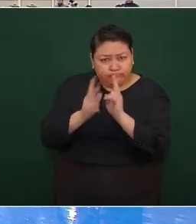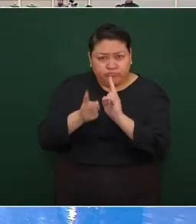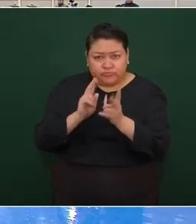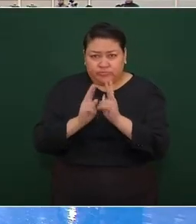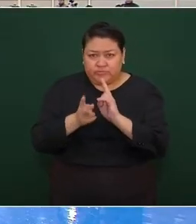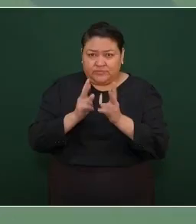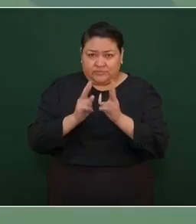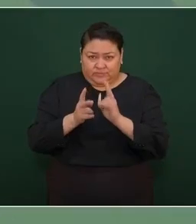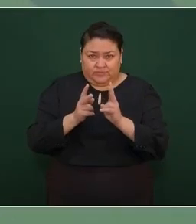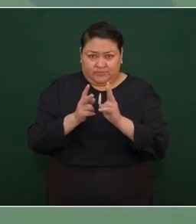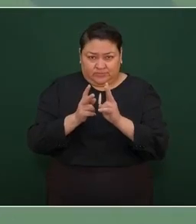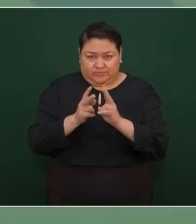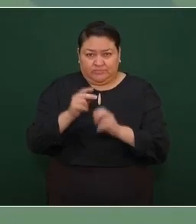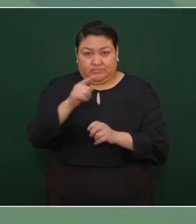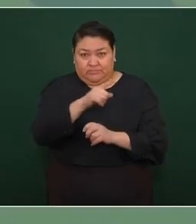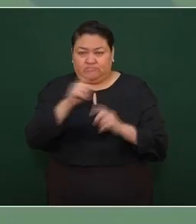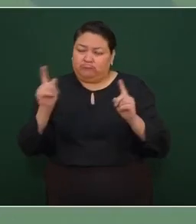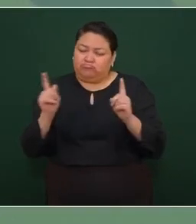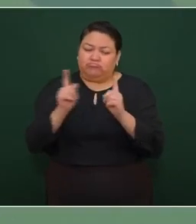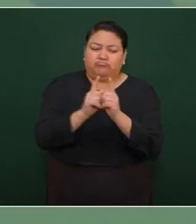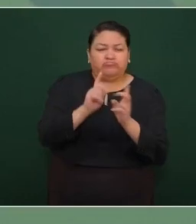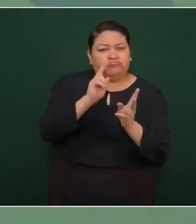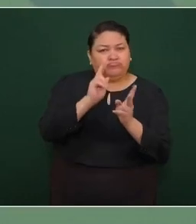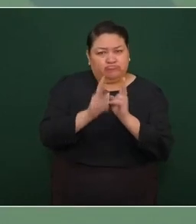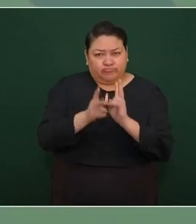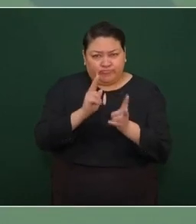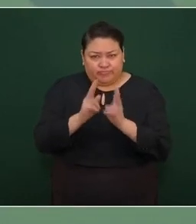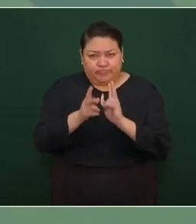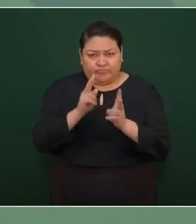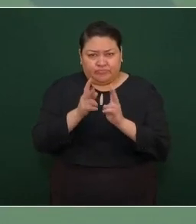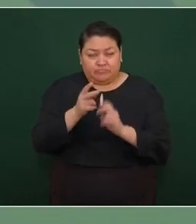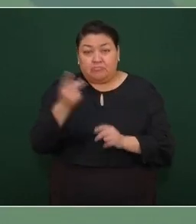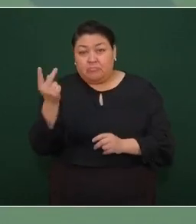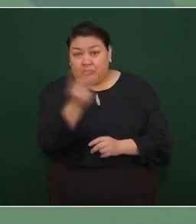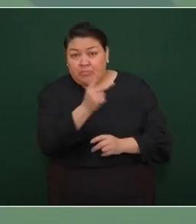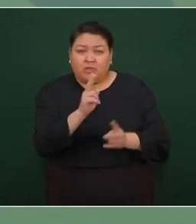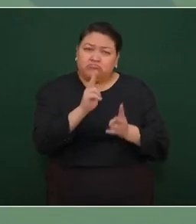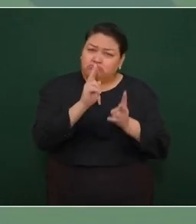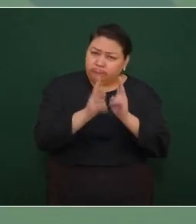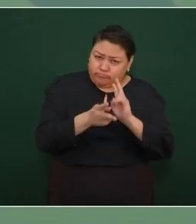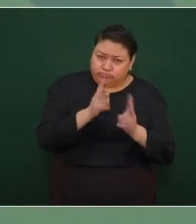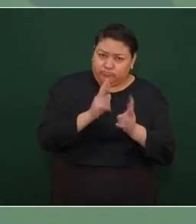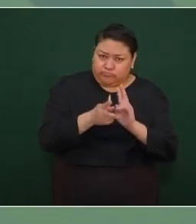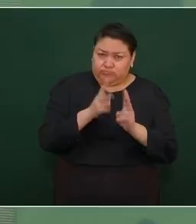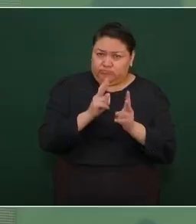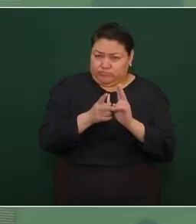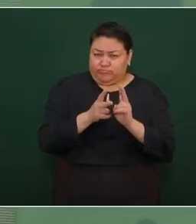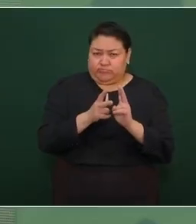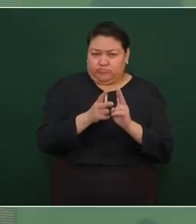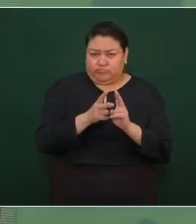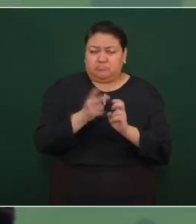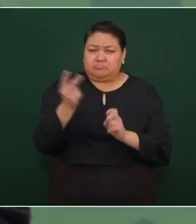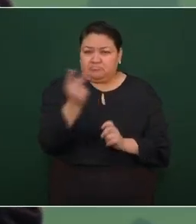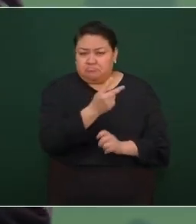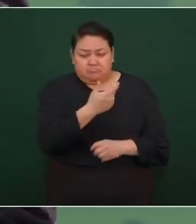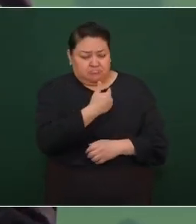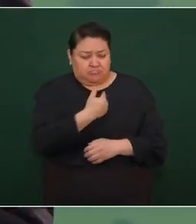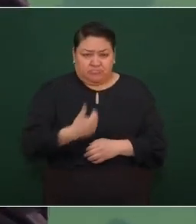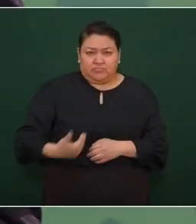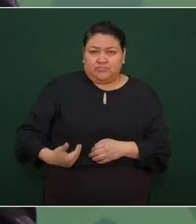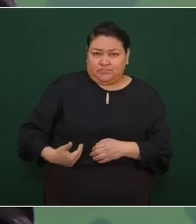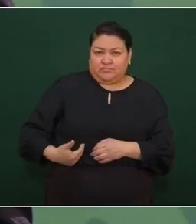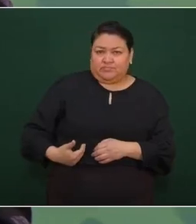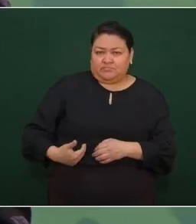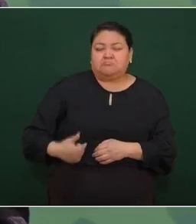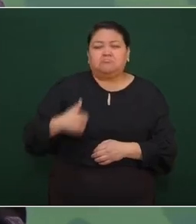llevó a cabo una reunión bilateral, hablaron los dos presidentes